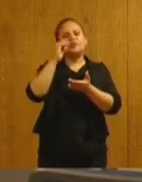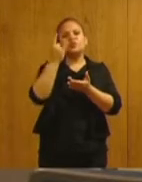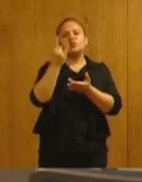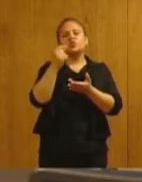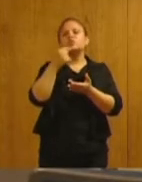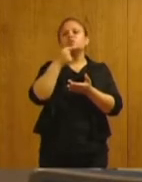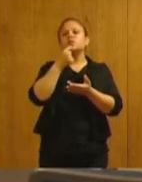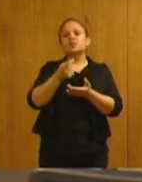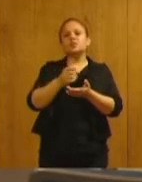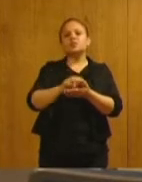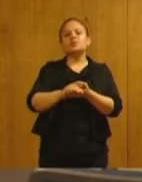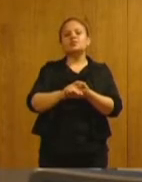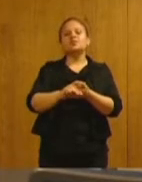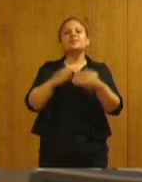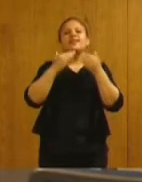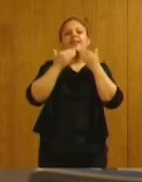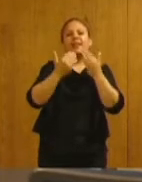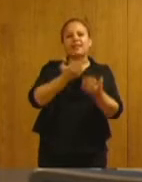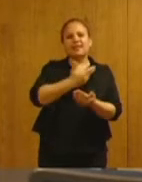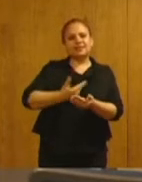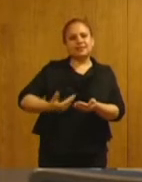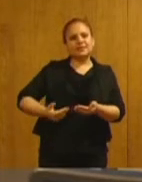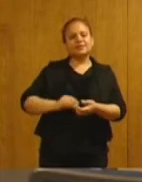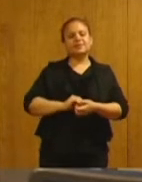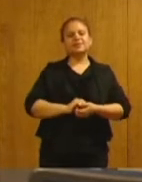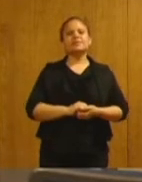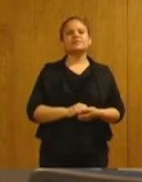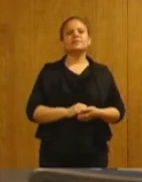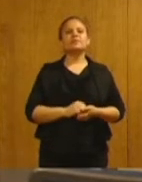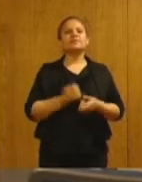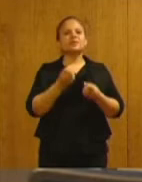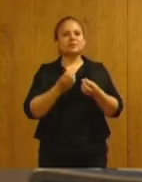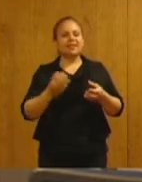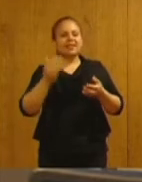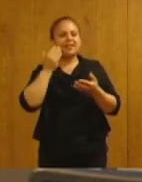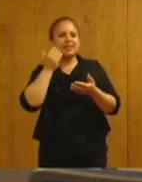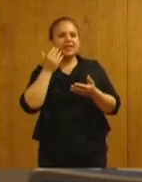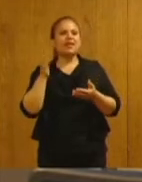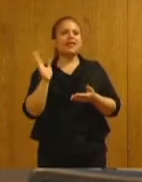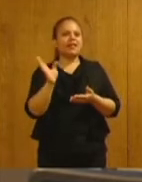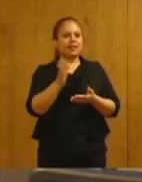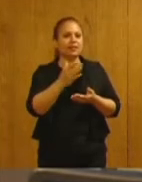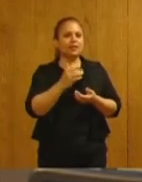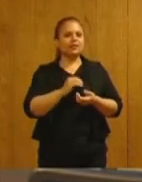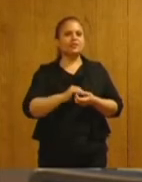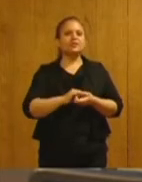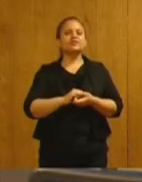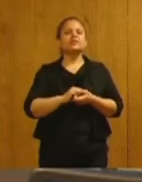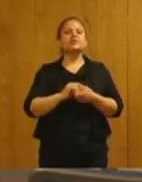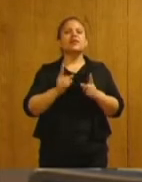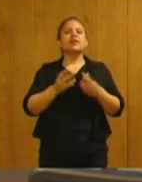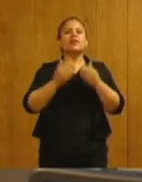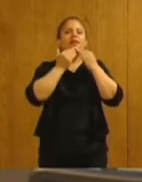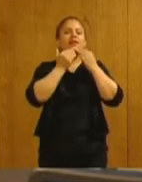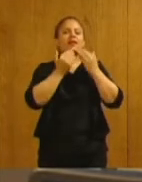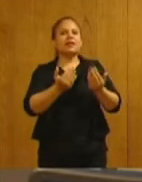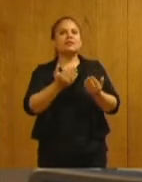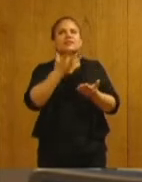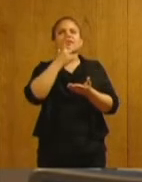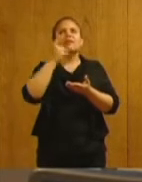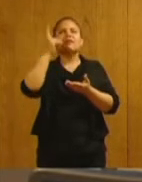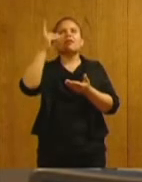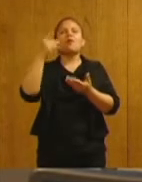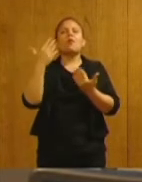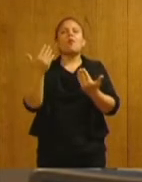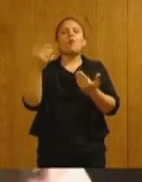Gracias, señor presidente. Muy buenas tardes. Buenas tardes al Pleno. Adherir y agradecer a